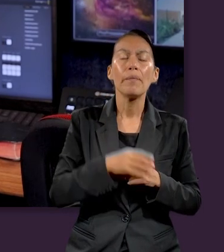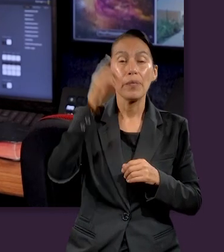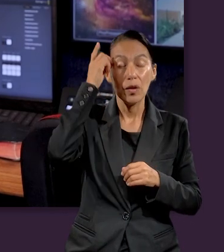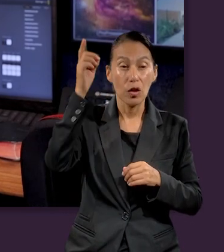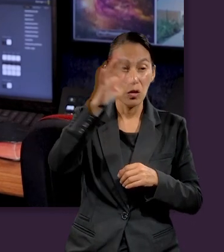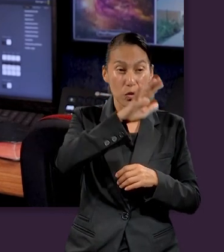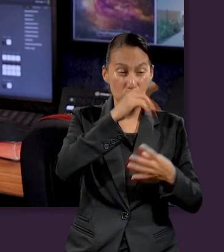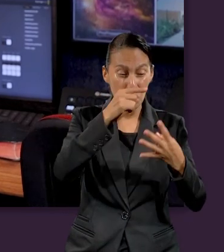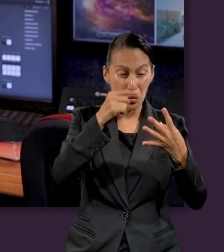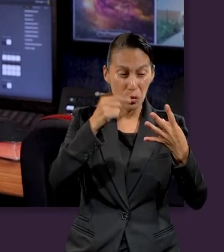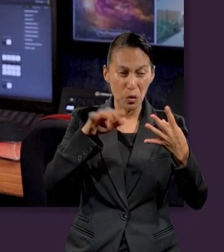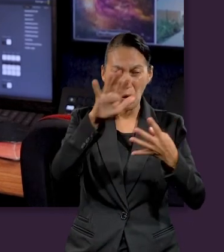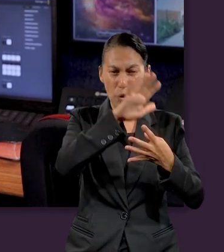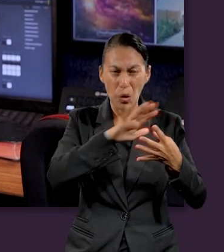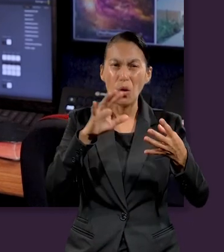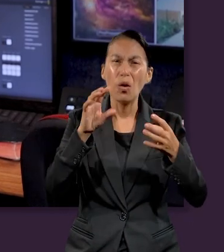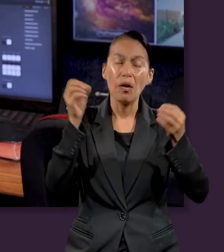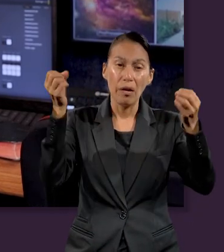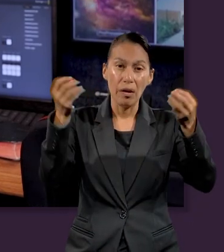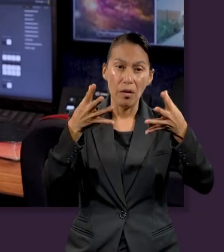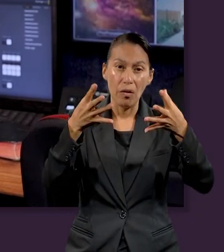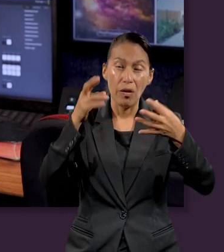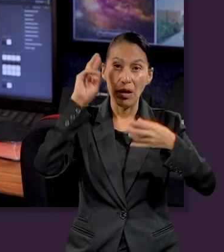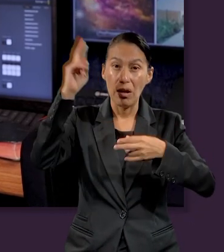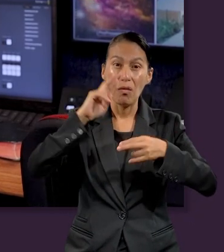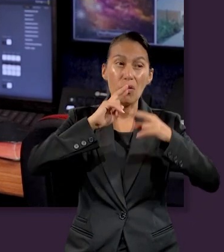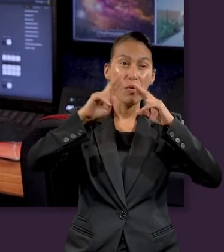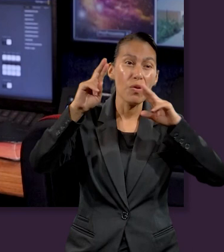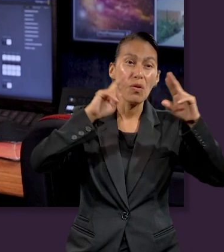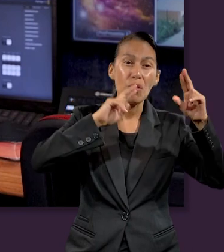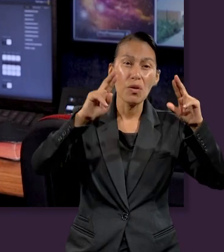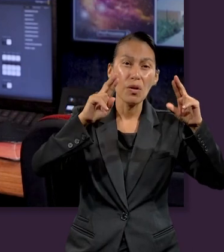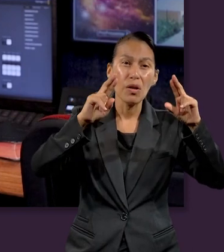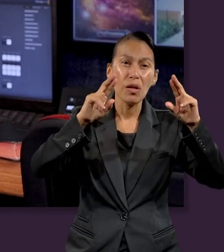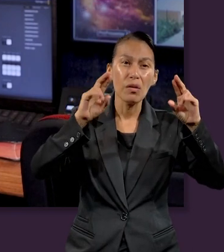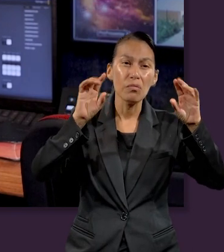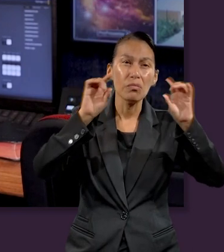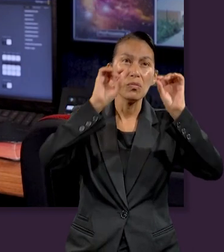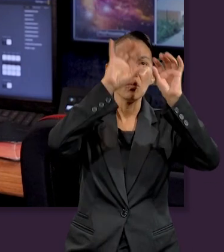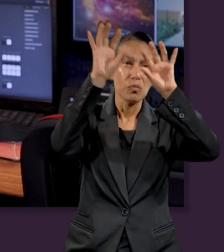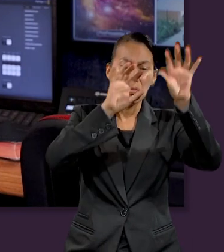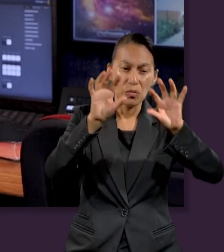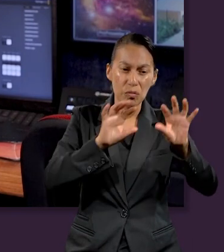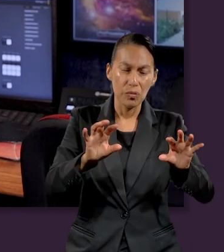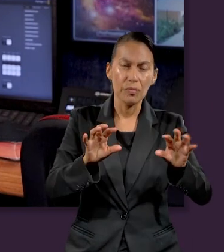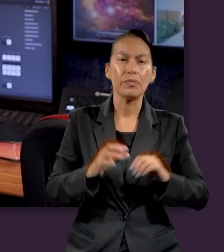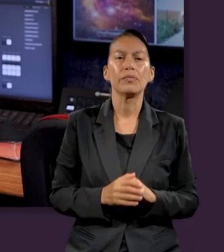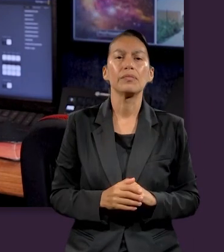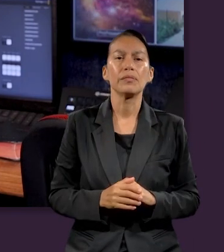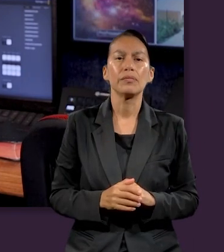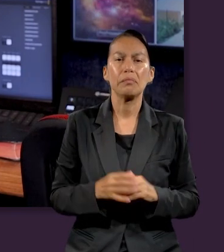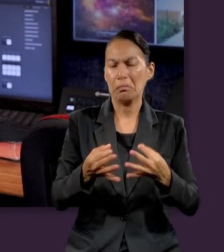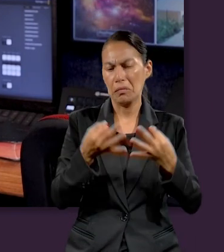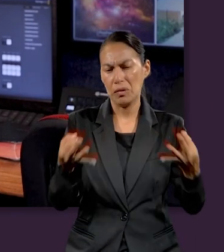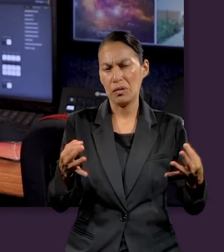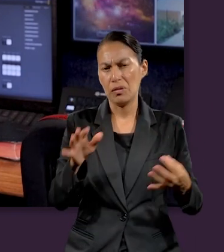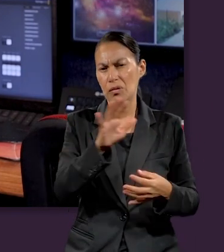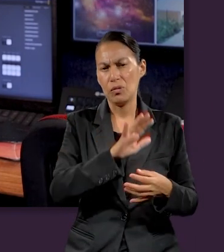dice también que Dios creó todas las cosas por el poder de su palabra. ¿Qué Dios tenemos?